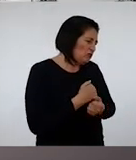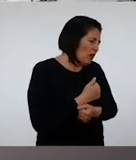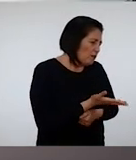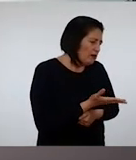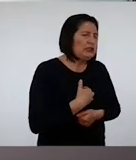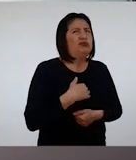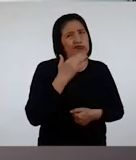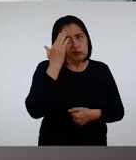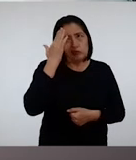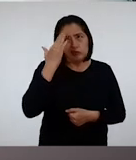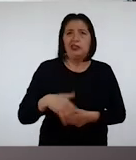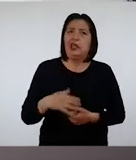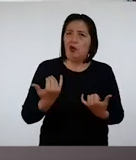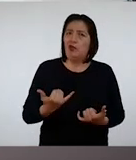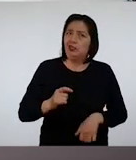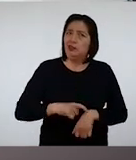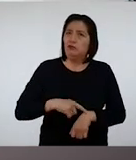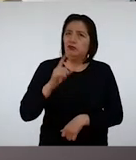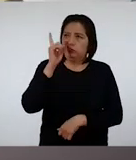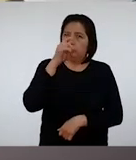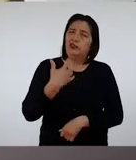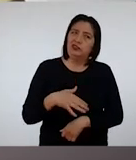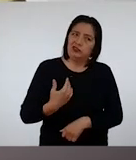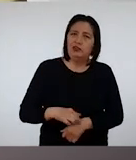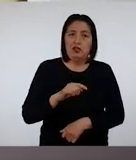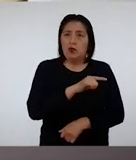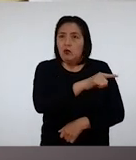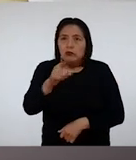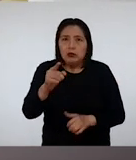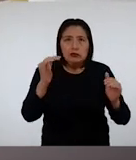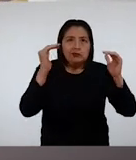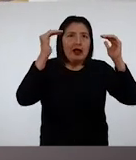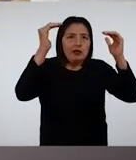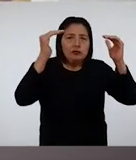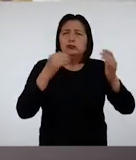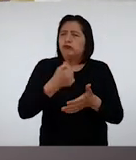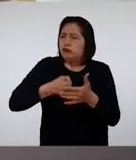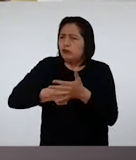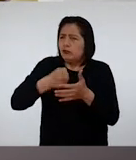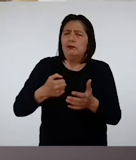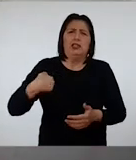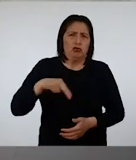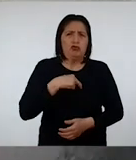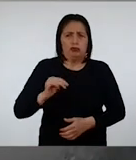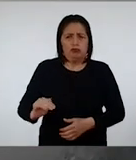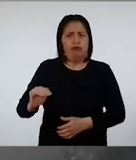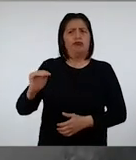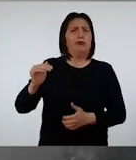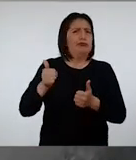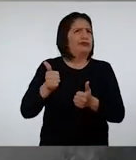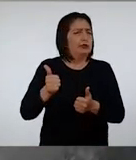Sé que estamos pasando momentos difíciles Y por eso ustedes, los adultos, están luchando para sacarnos adelante